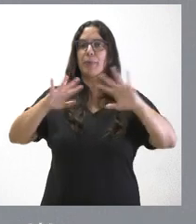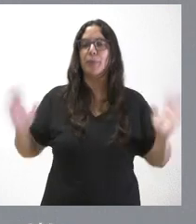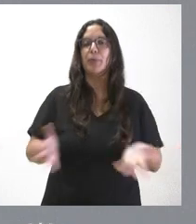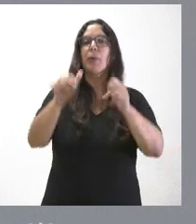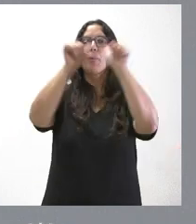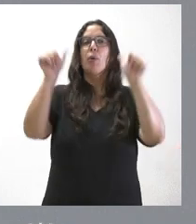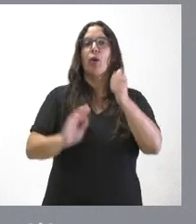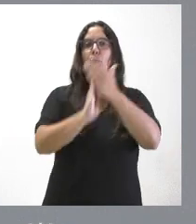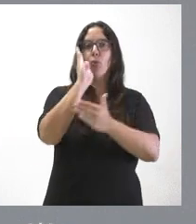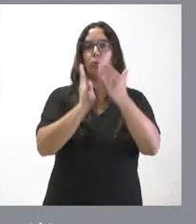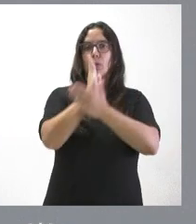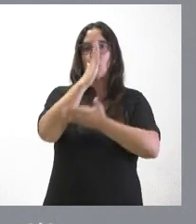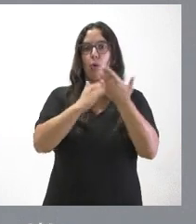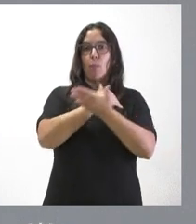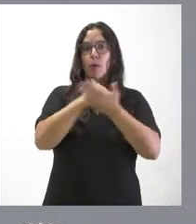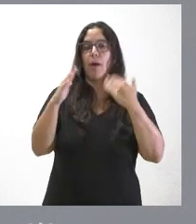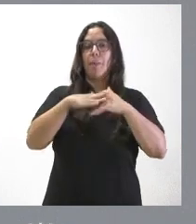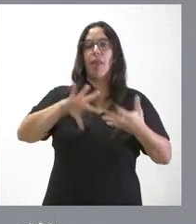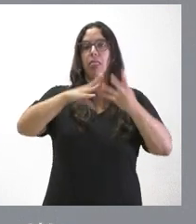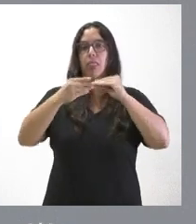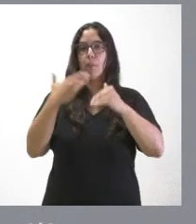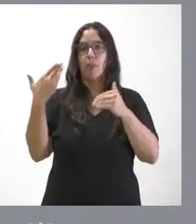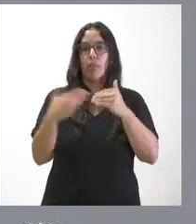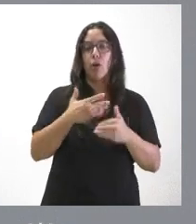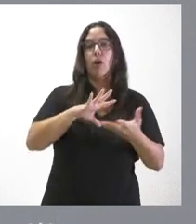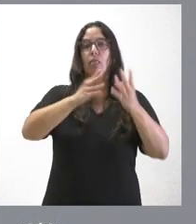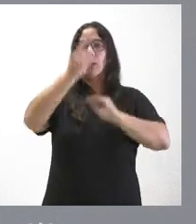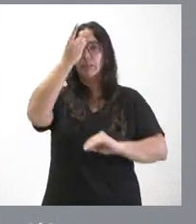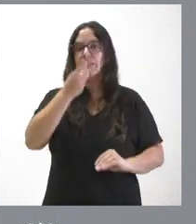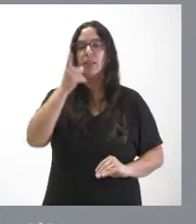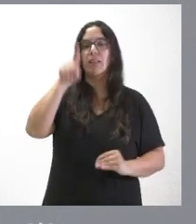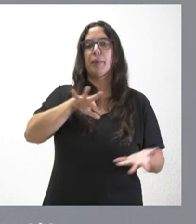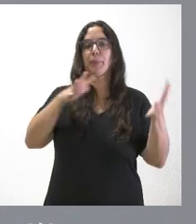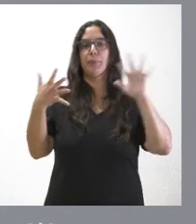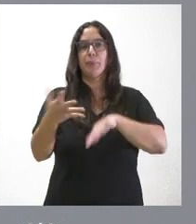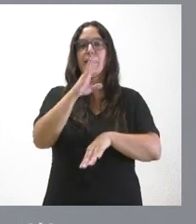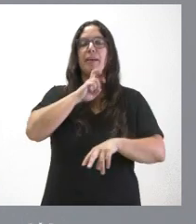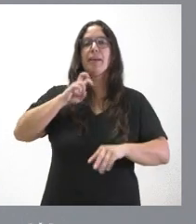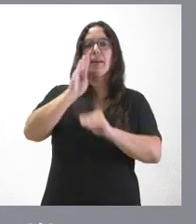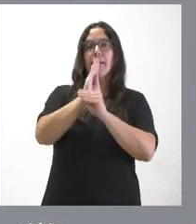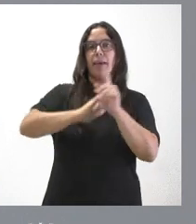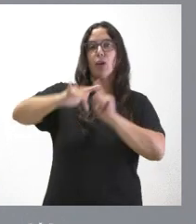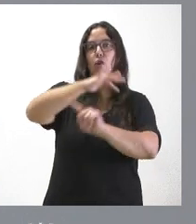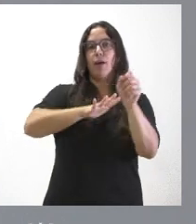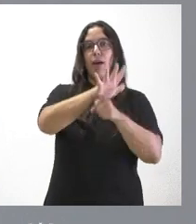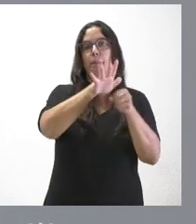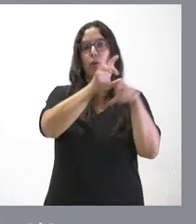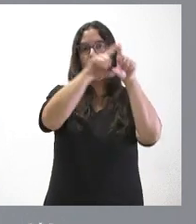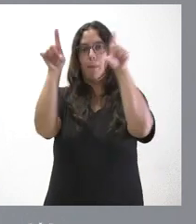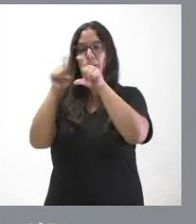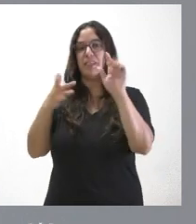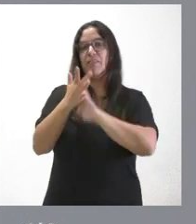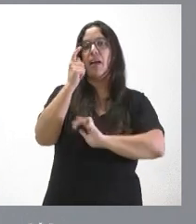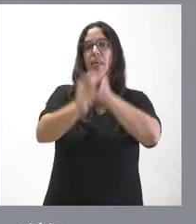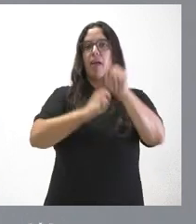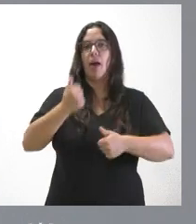productivo de nuestra comunidad autónoma para la modernización, la digitalización y la transición ecológica en el ámbito empresarial. Se trata de fomentar la competitividad y la